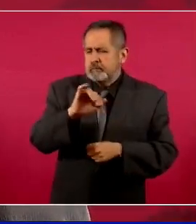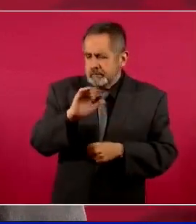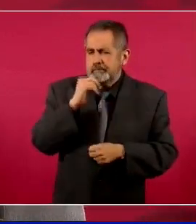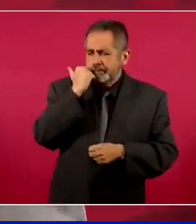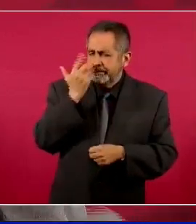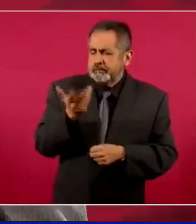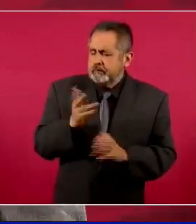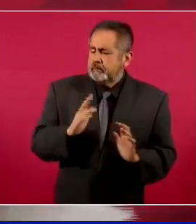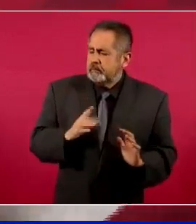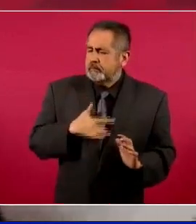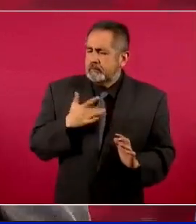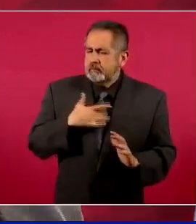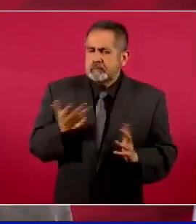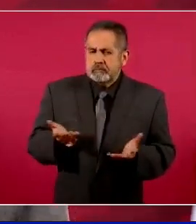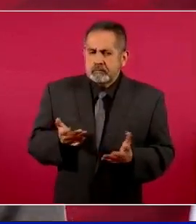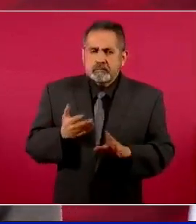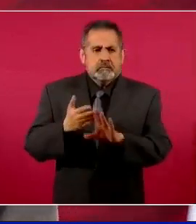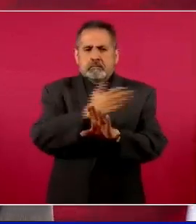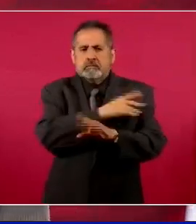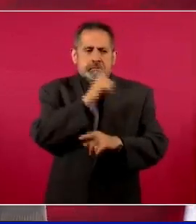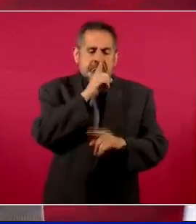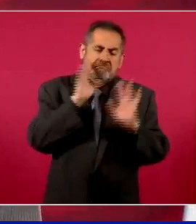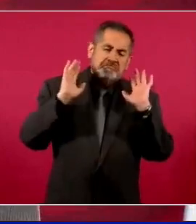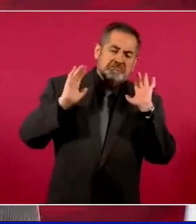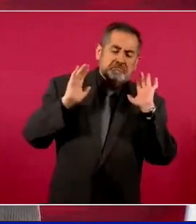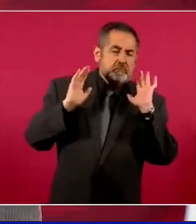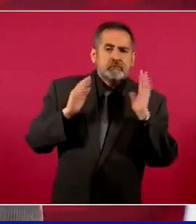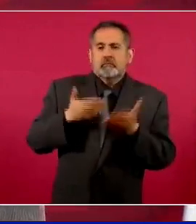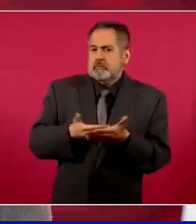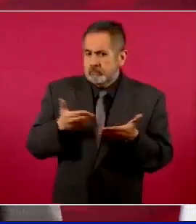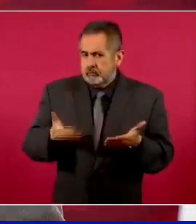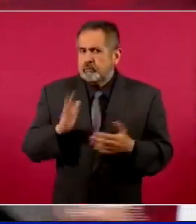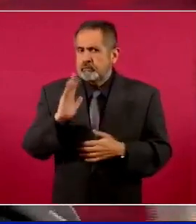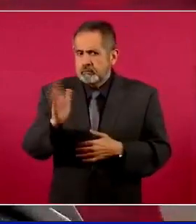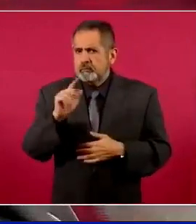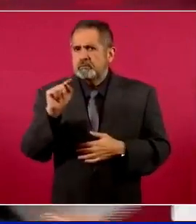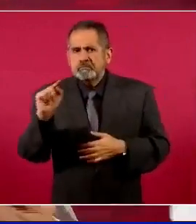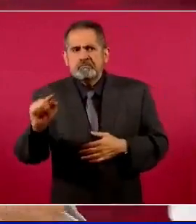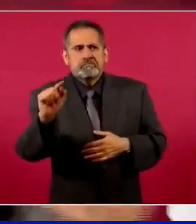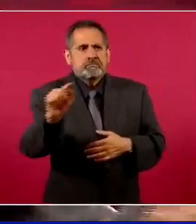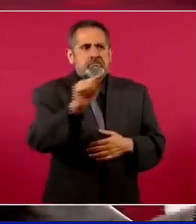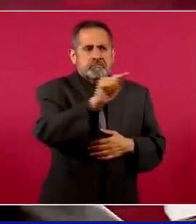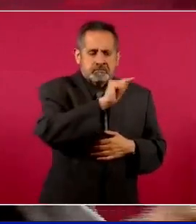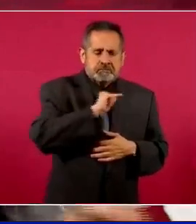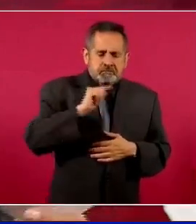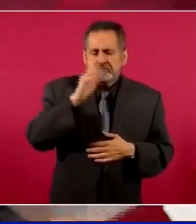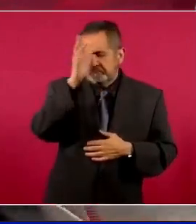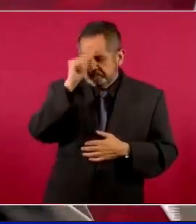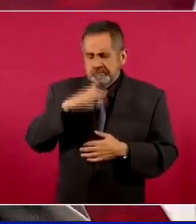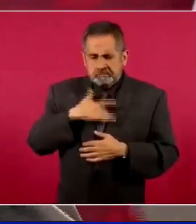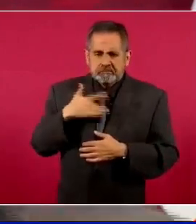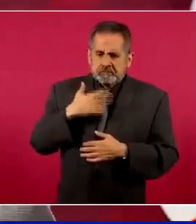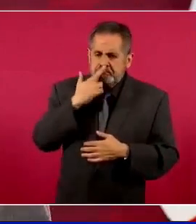que no había, ya hay un acuerdo